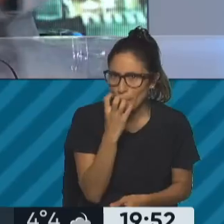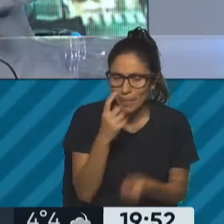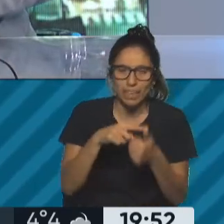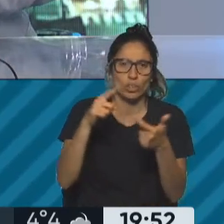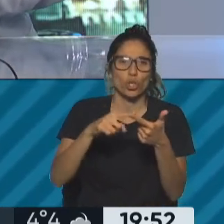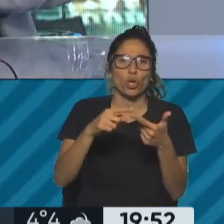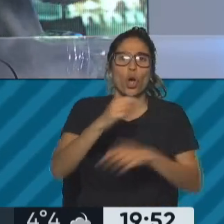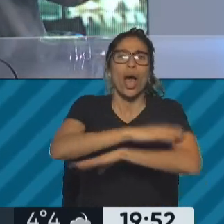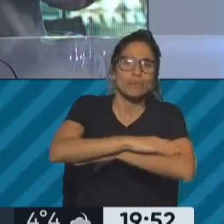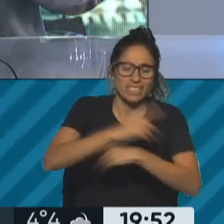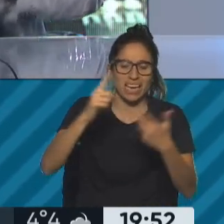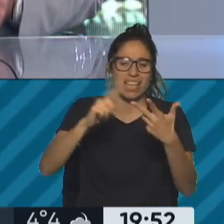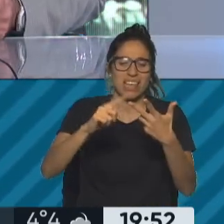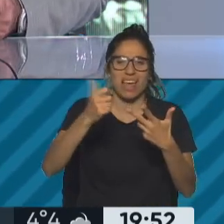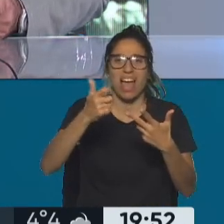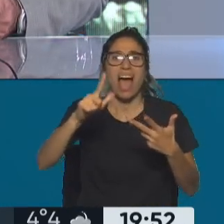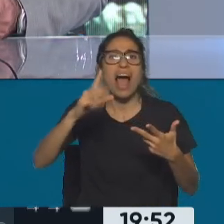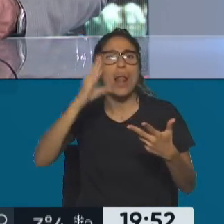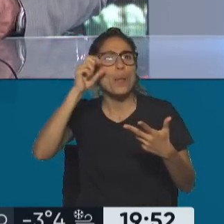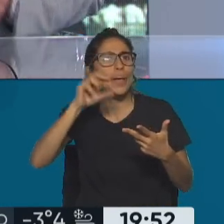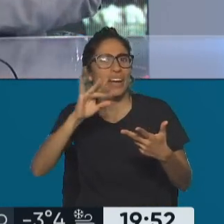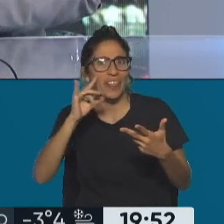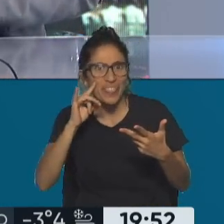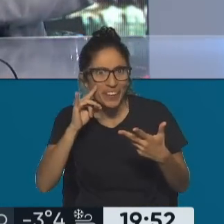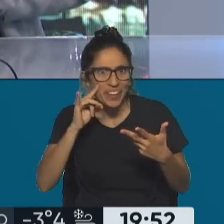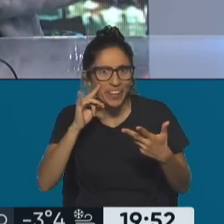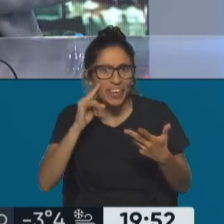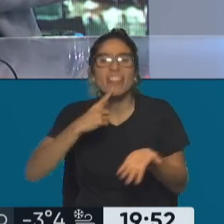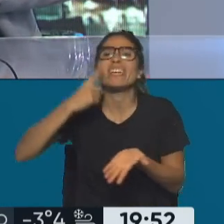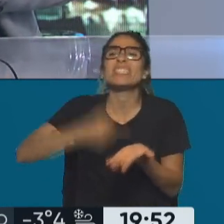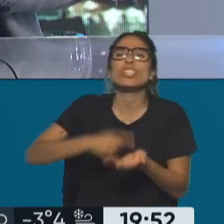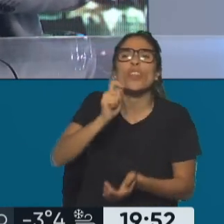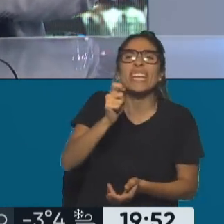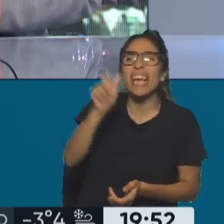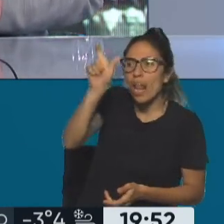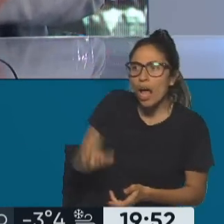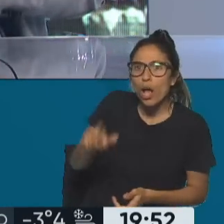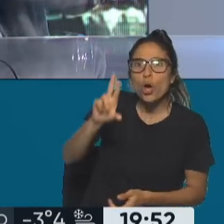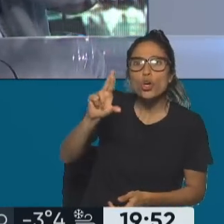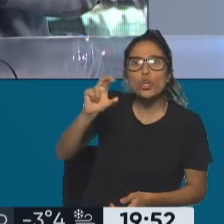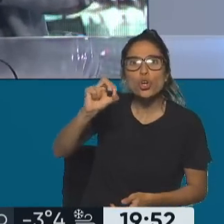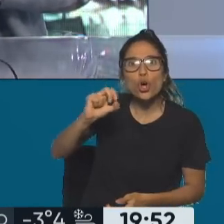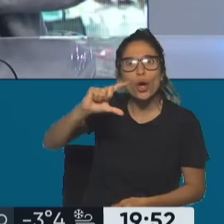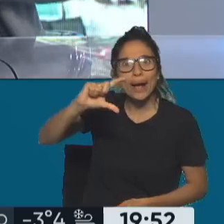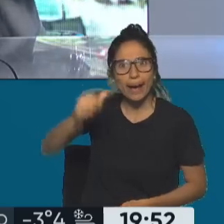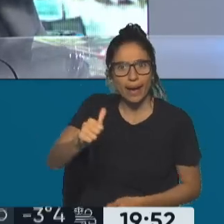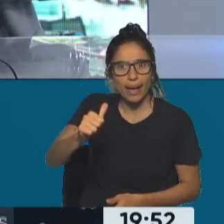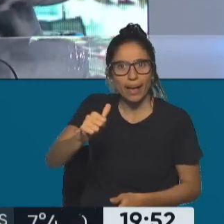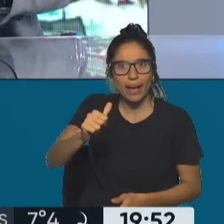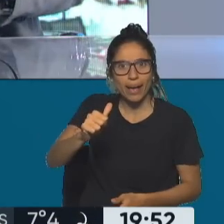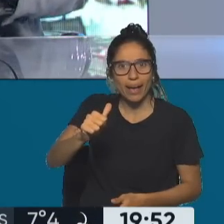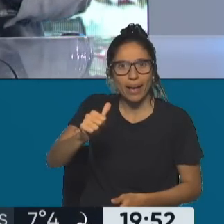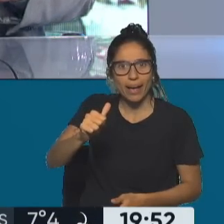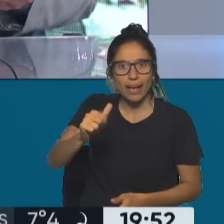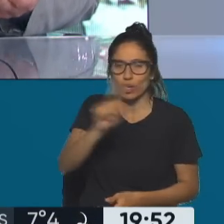¿Y quién lo puso? Lo puso Roca. Es decir, no es que lo puso el Che Guevara, lo puso Roca. Más aún, cuando Roca